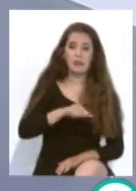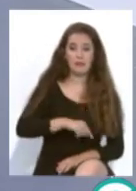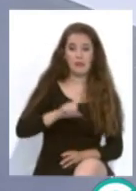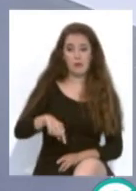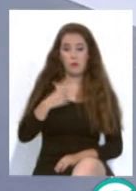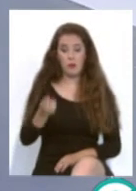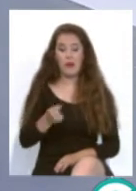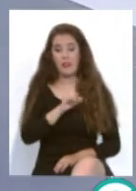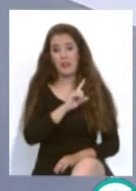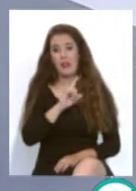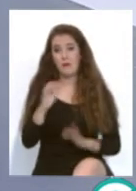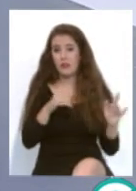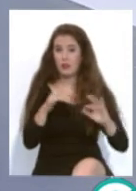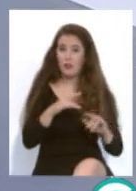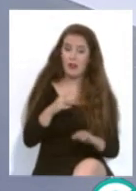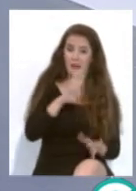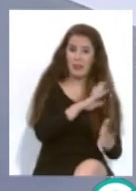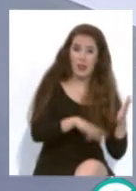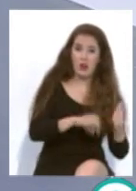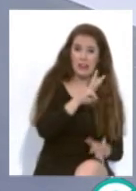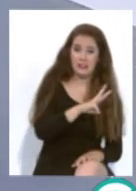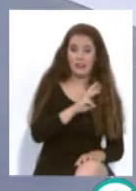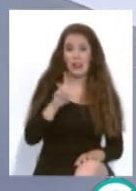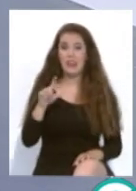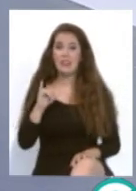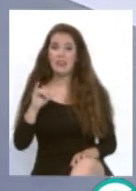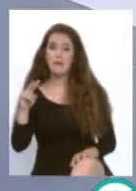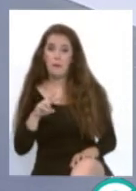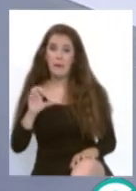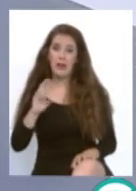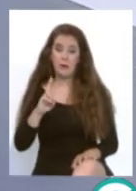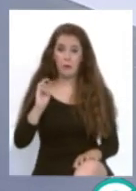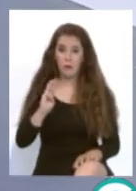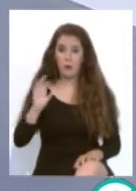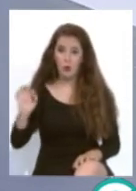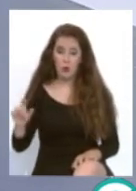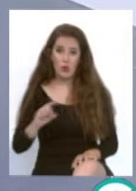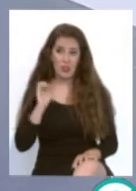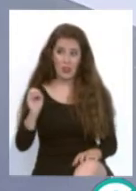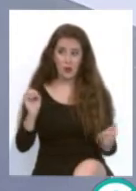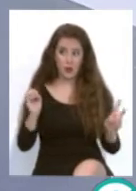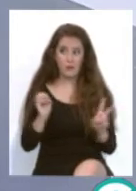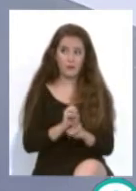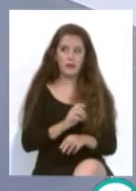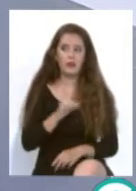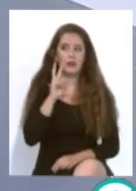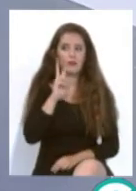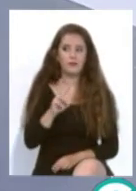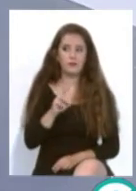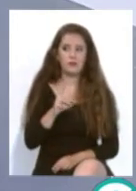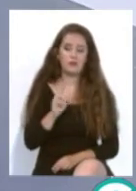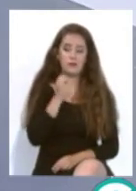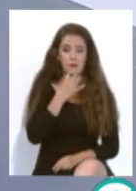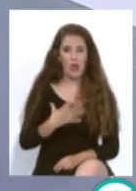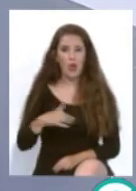Barcelona 3 Liverpool 0 las sensaciones aunque era un 3 a 0 no eran buenas no eran buenas porque había sido mejor el Liverpool